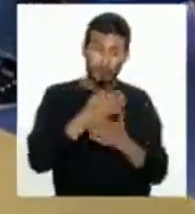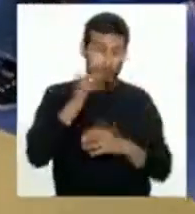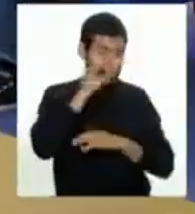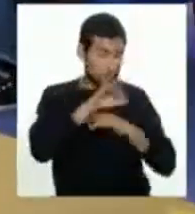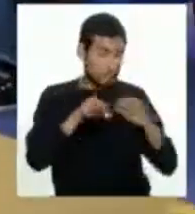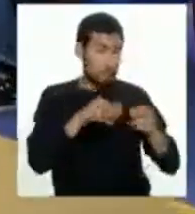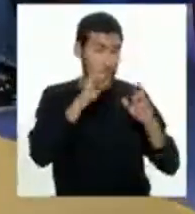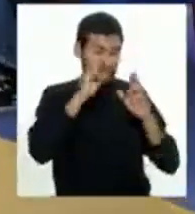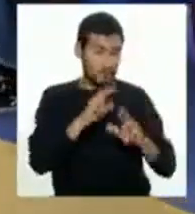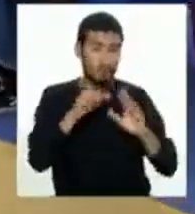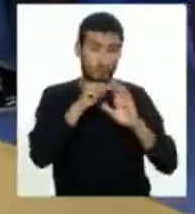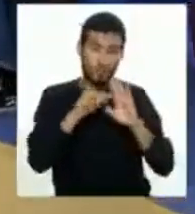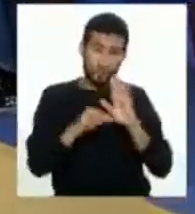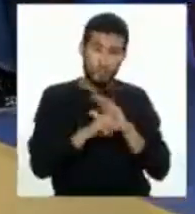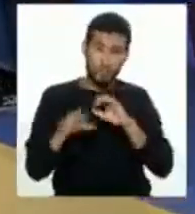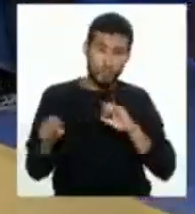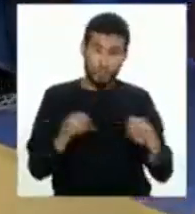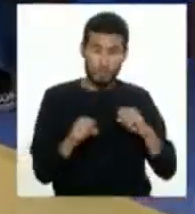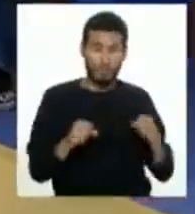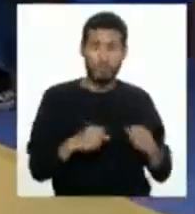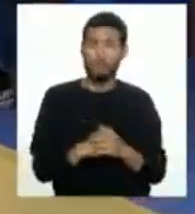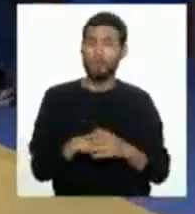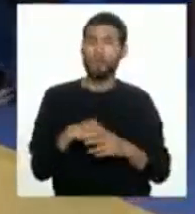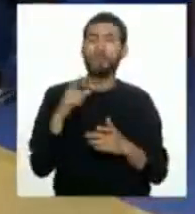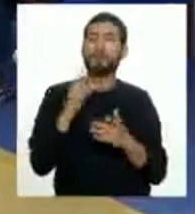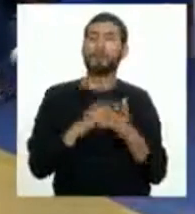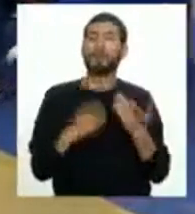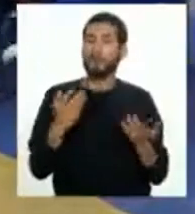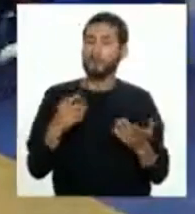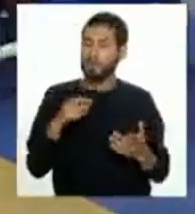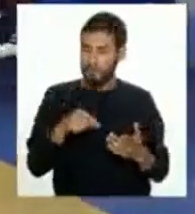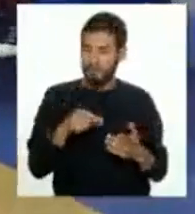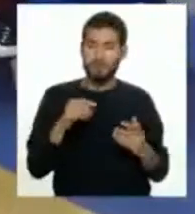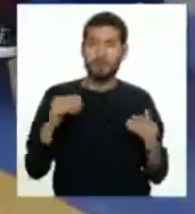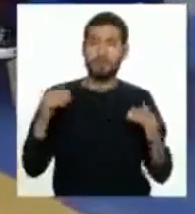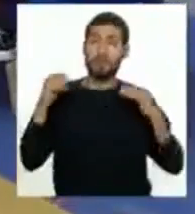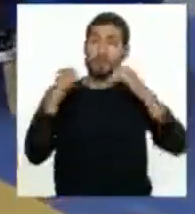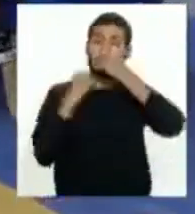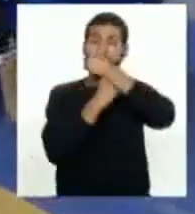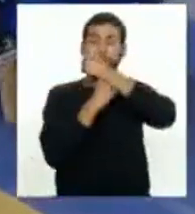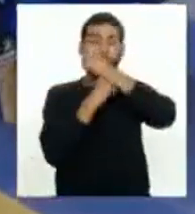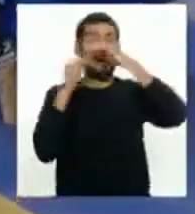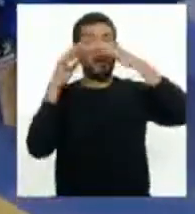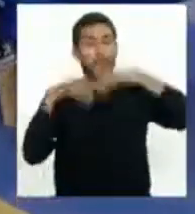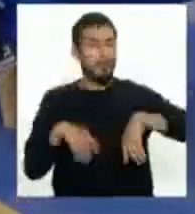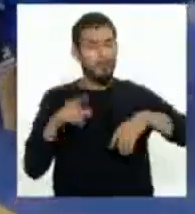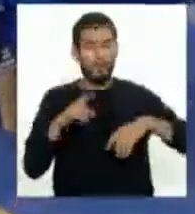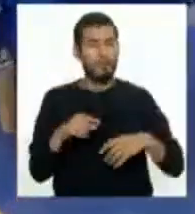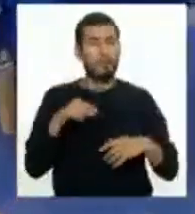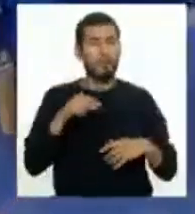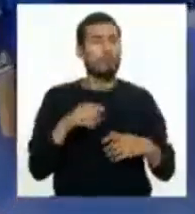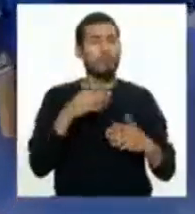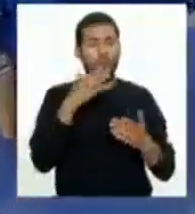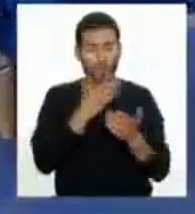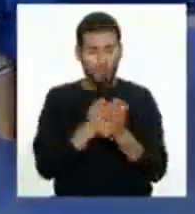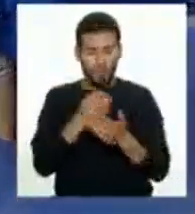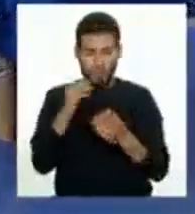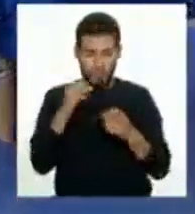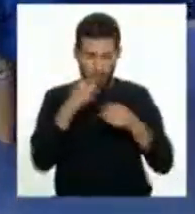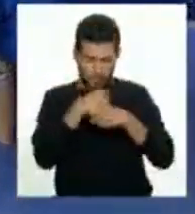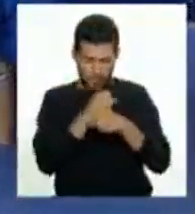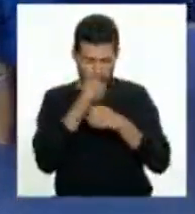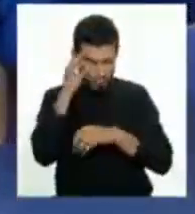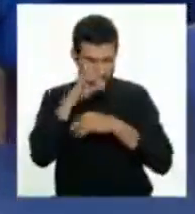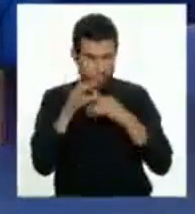construidos respetando las normas sísmicas, lo que se prevé es que el edificio no colapse. Es decir, que ha sido diseñado para que